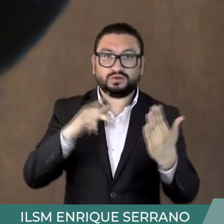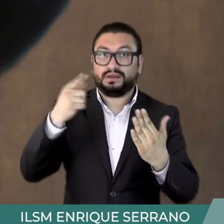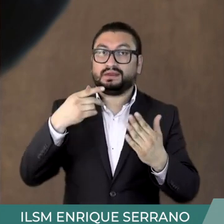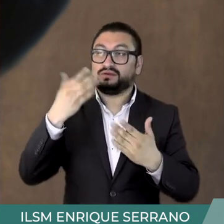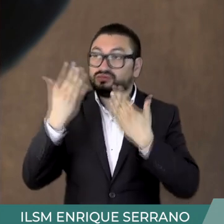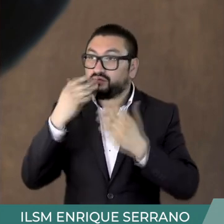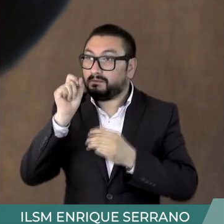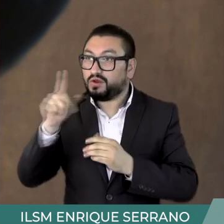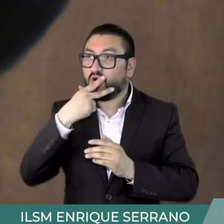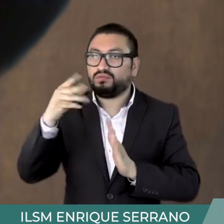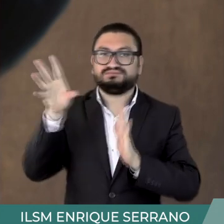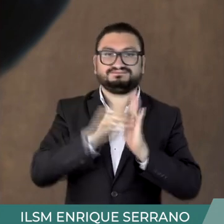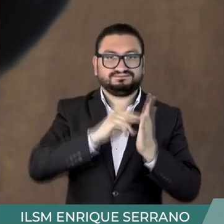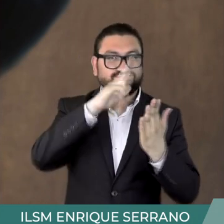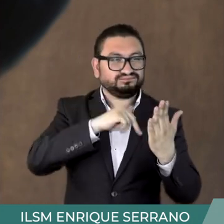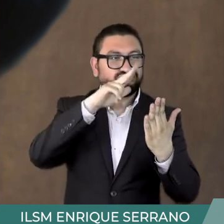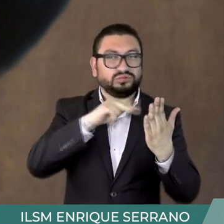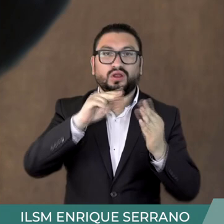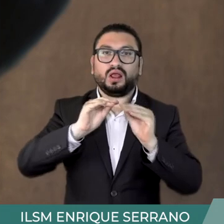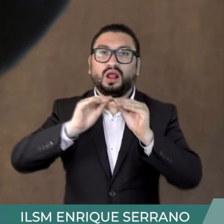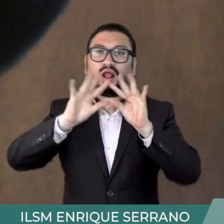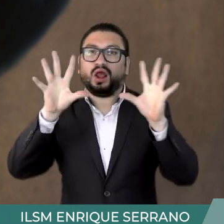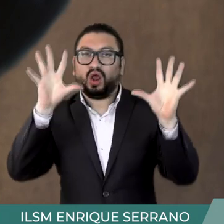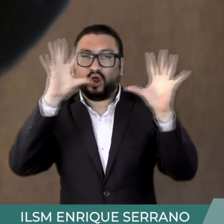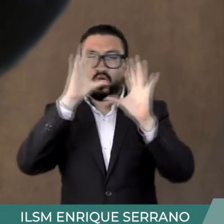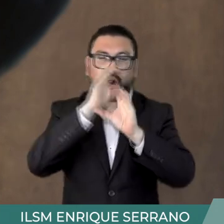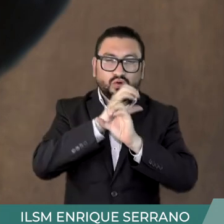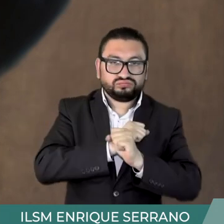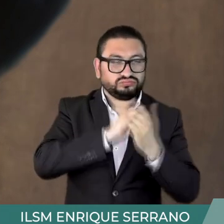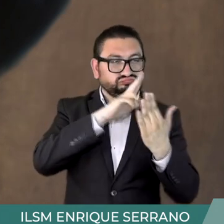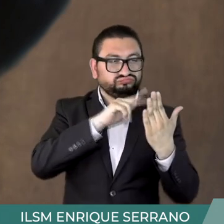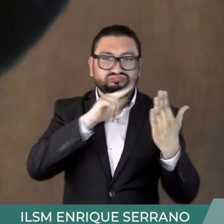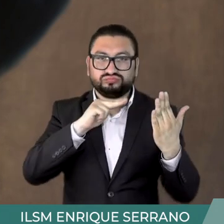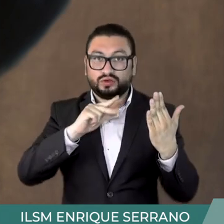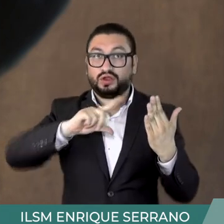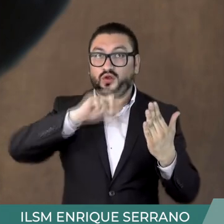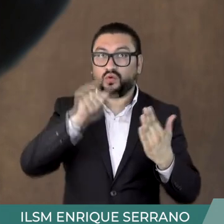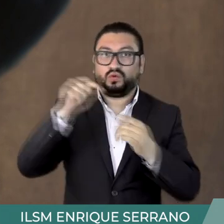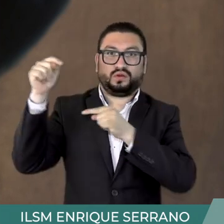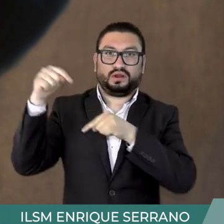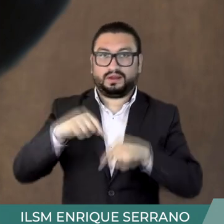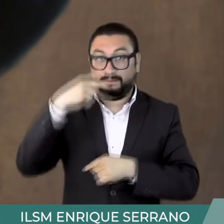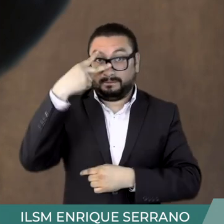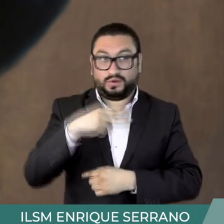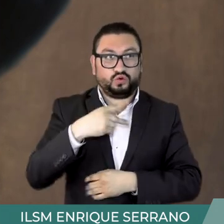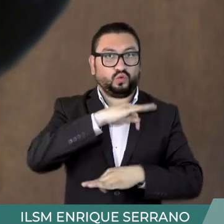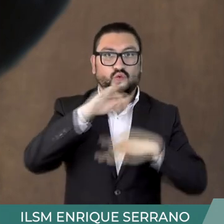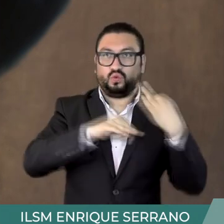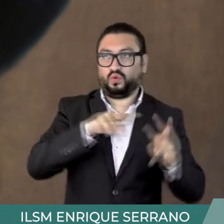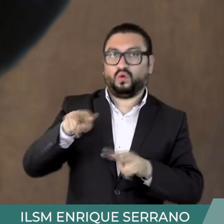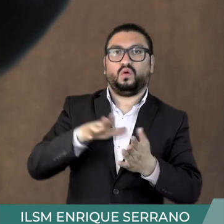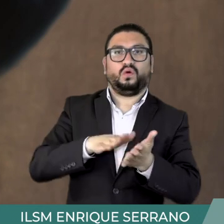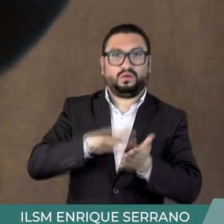pincelada cargada y gruesa, y su claro oscuro, técnica por la que fue ampliamente reconocido a su regreso a